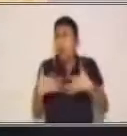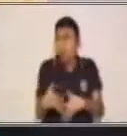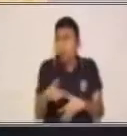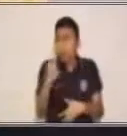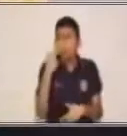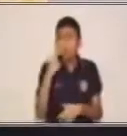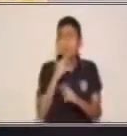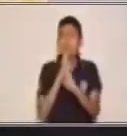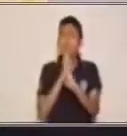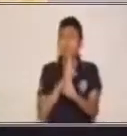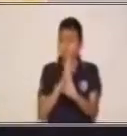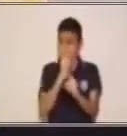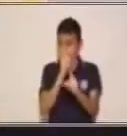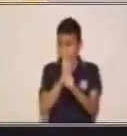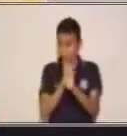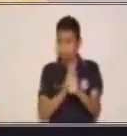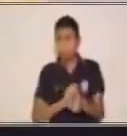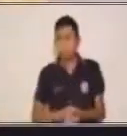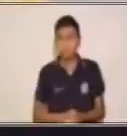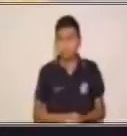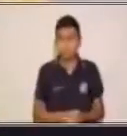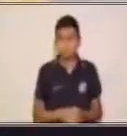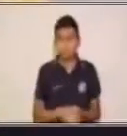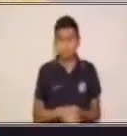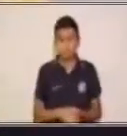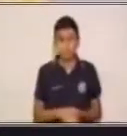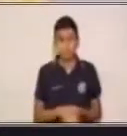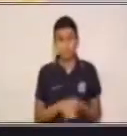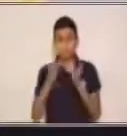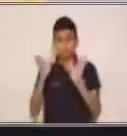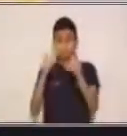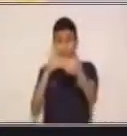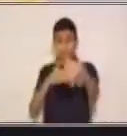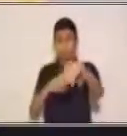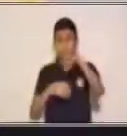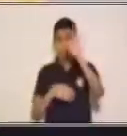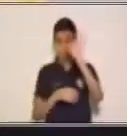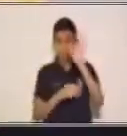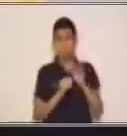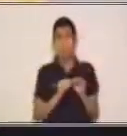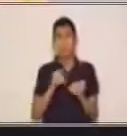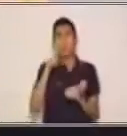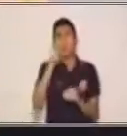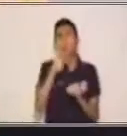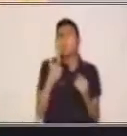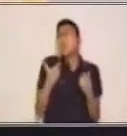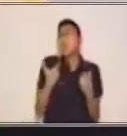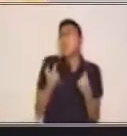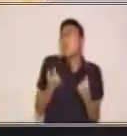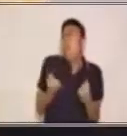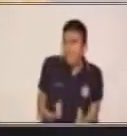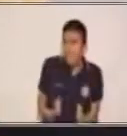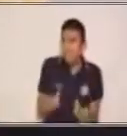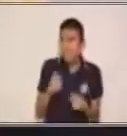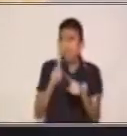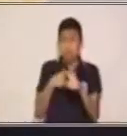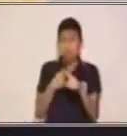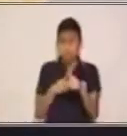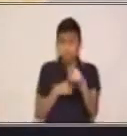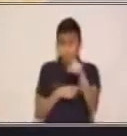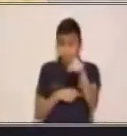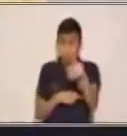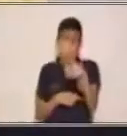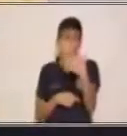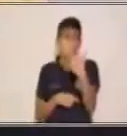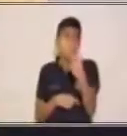a ver. Por aquí encuentro una pregunta. Y dice, ¿qué haces tú cuando escuchas